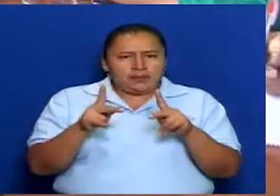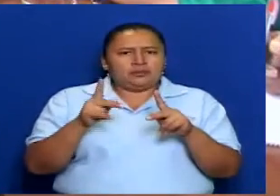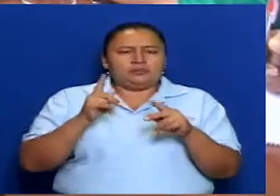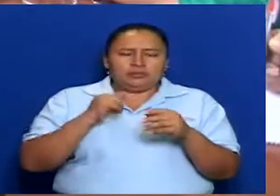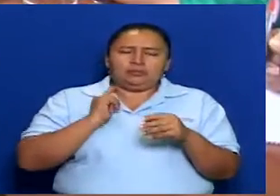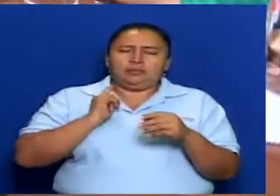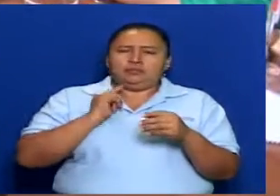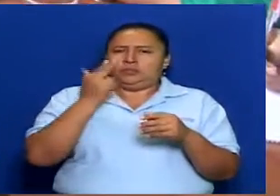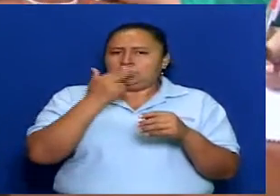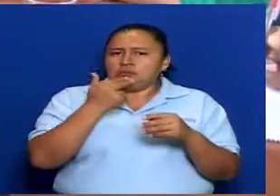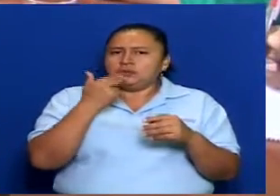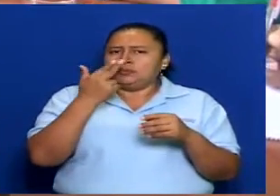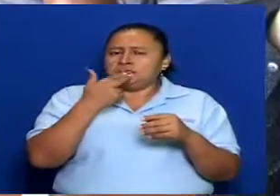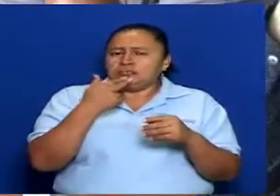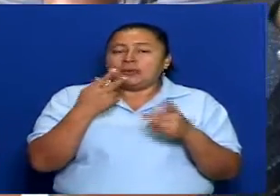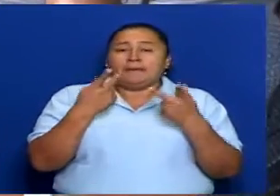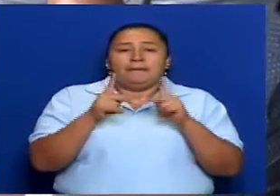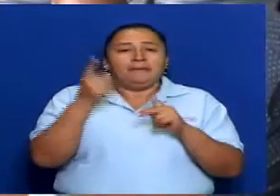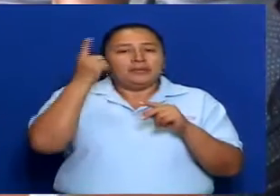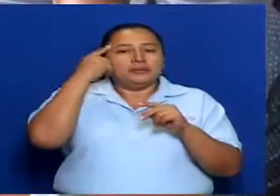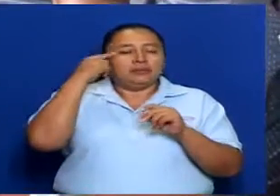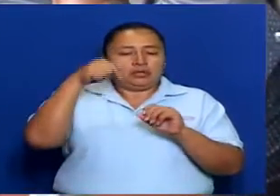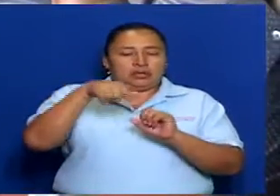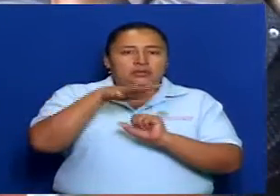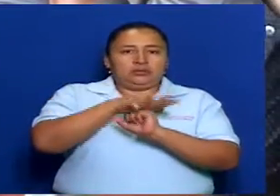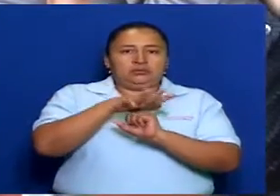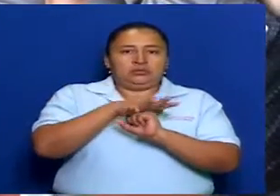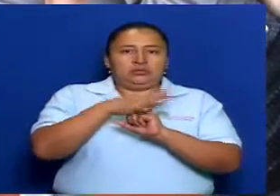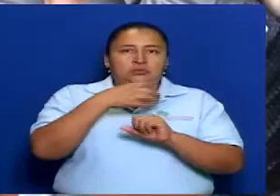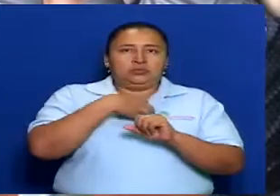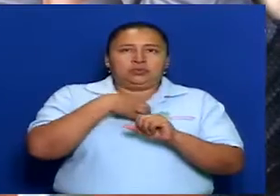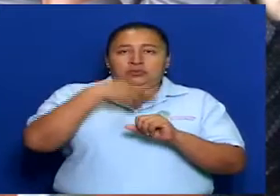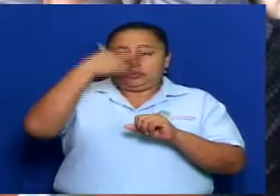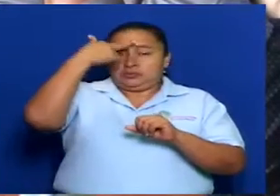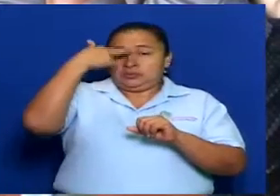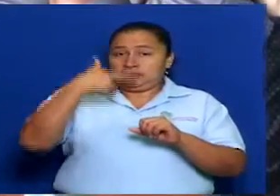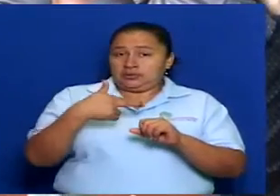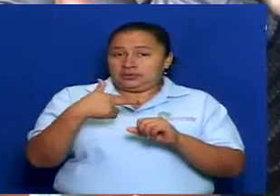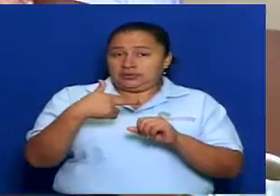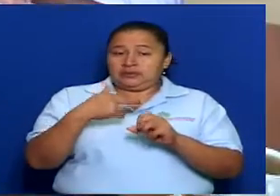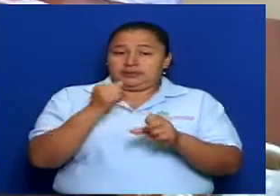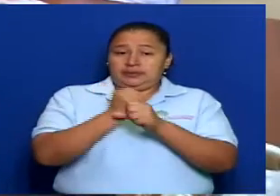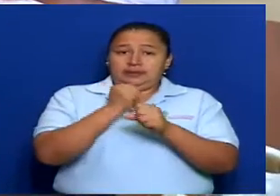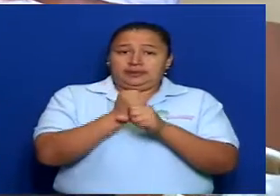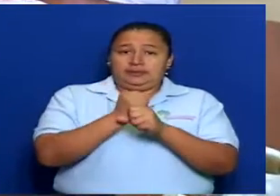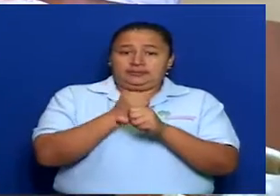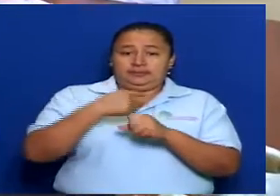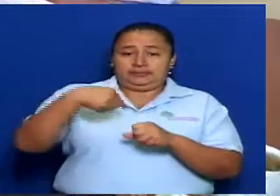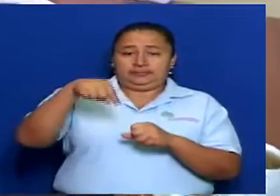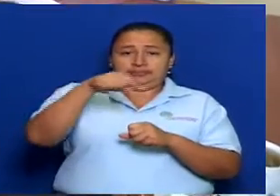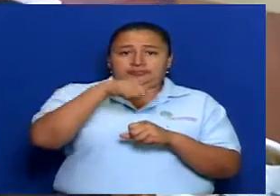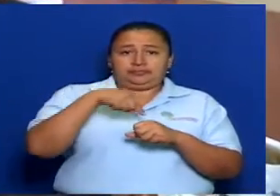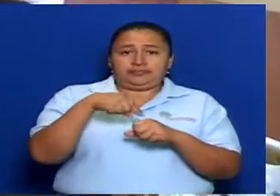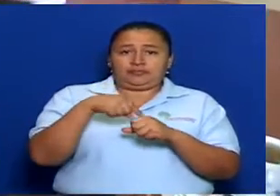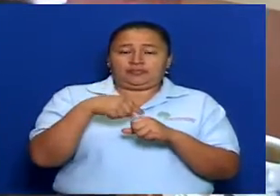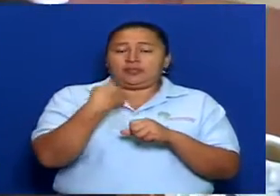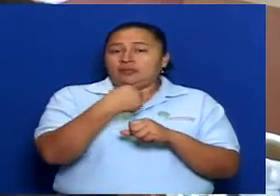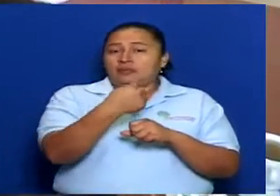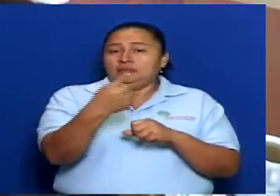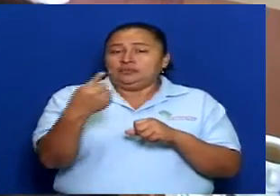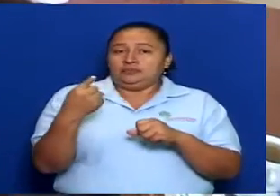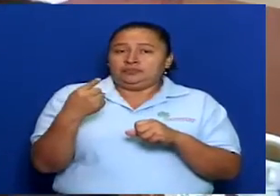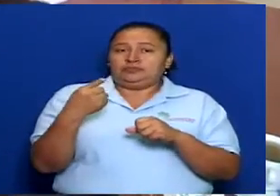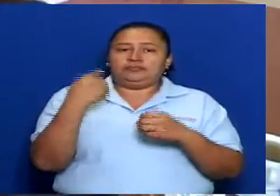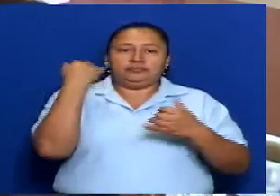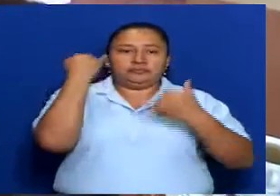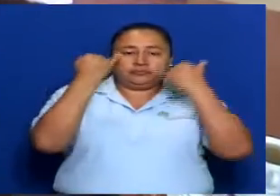consulta y consideramos que como comisión nos corresponde, entonces, estar en cada una de